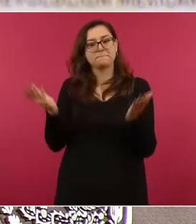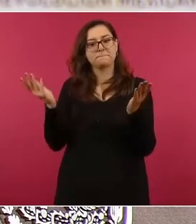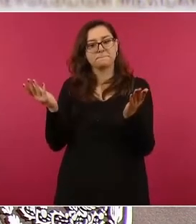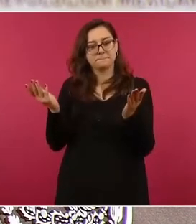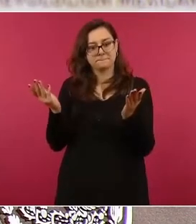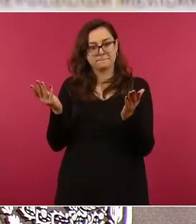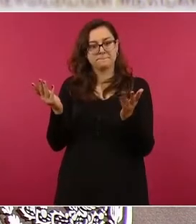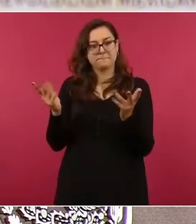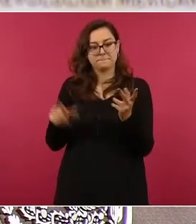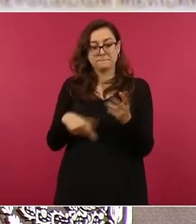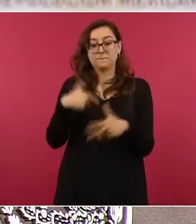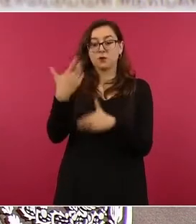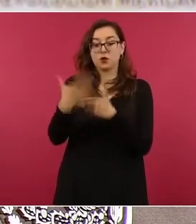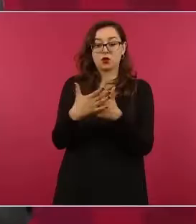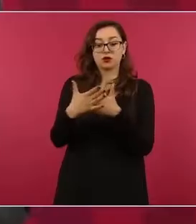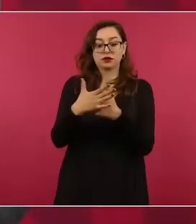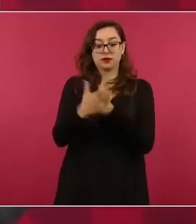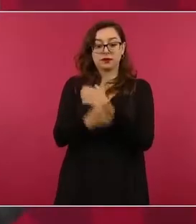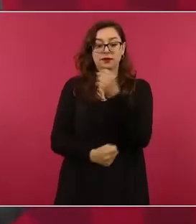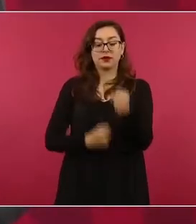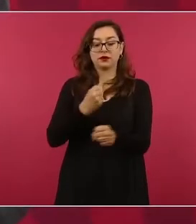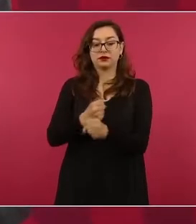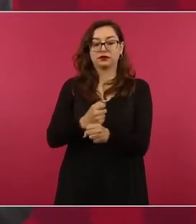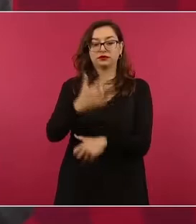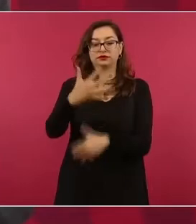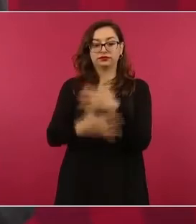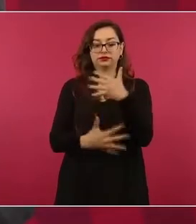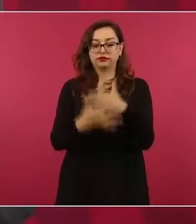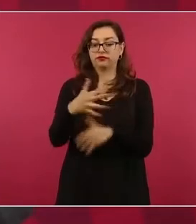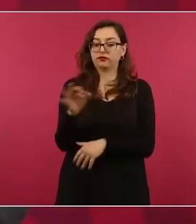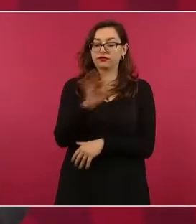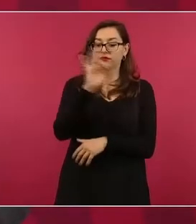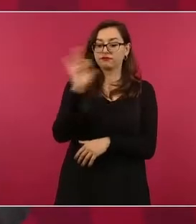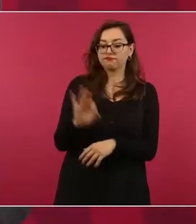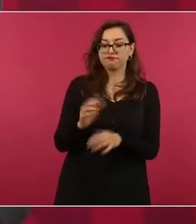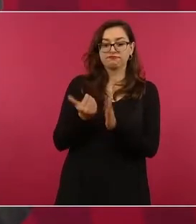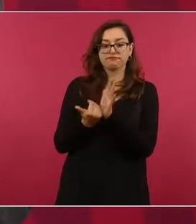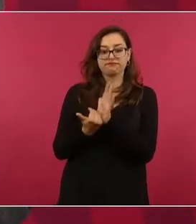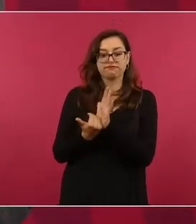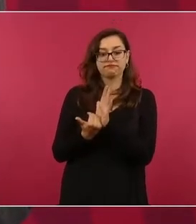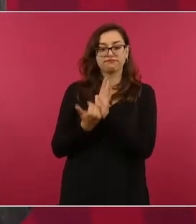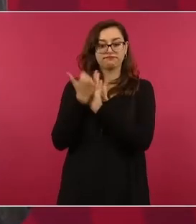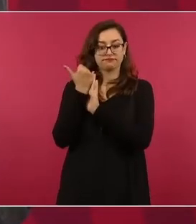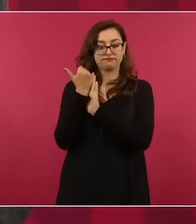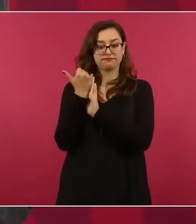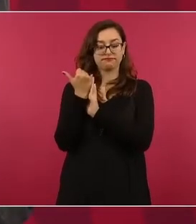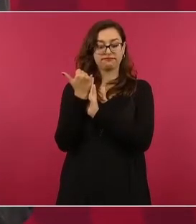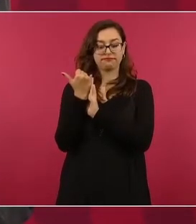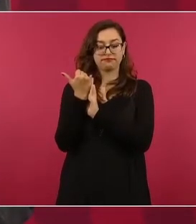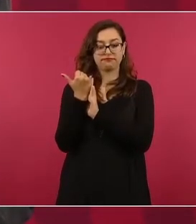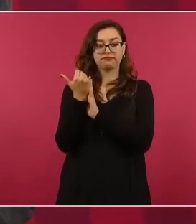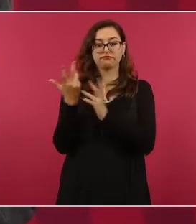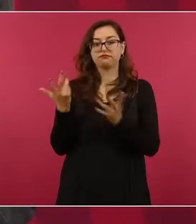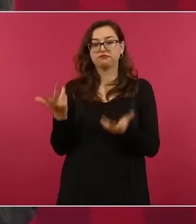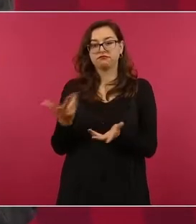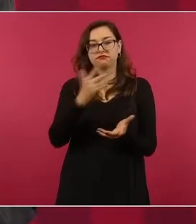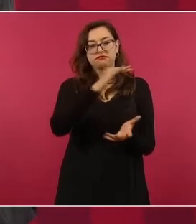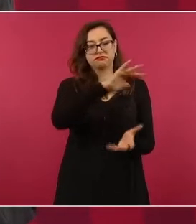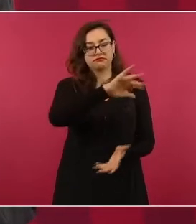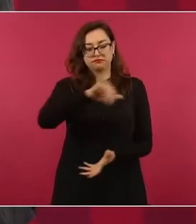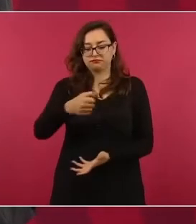aumento que viene del 15 por ciento, a partir de enero, van a ser como